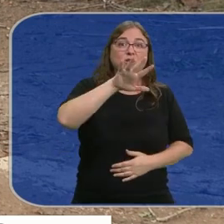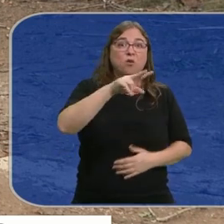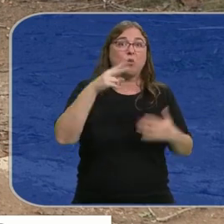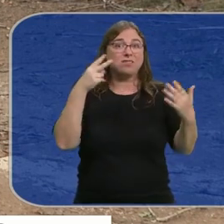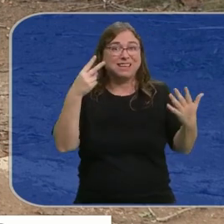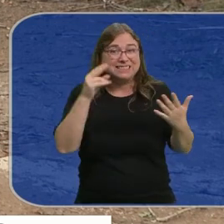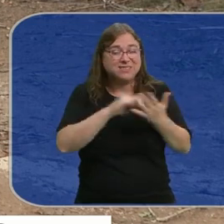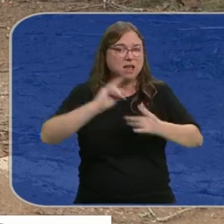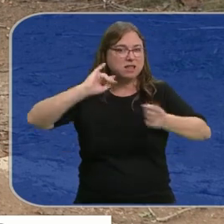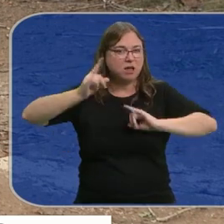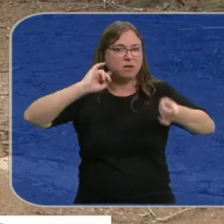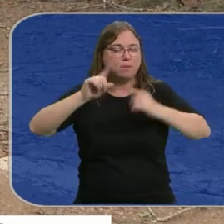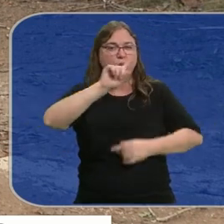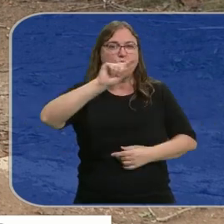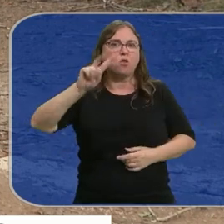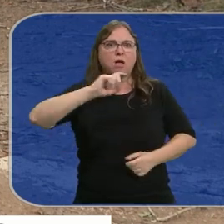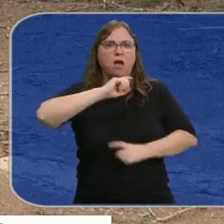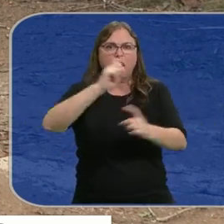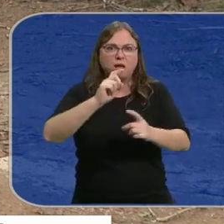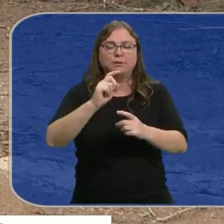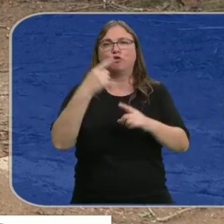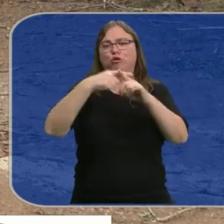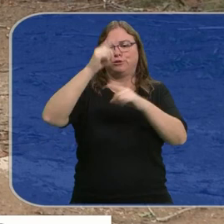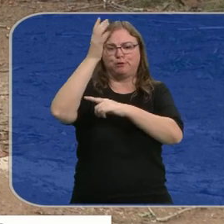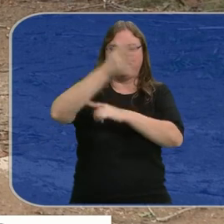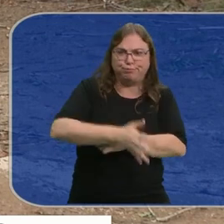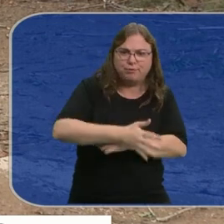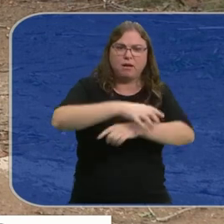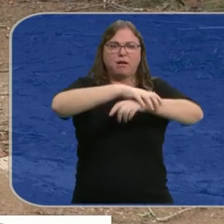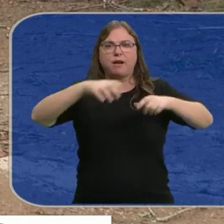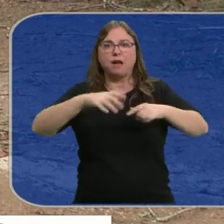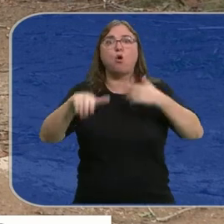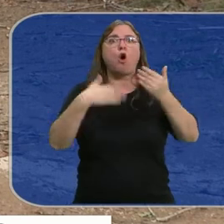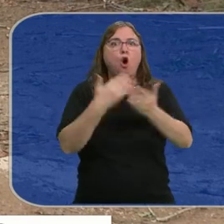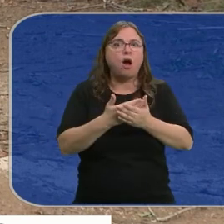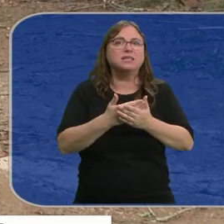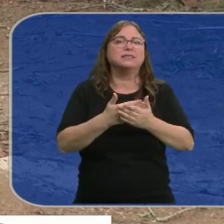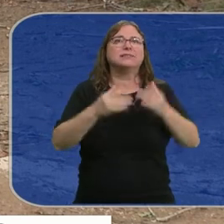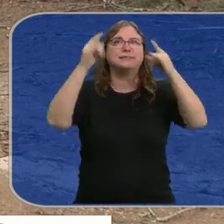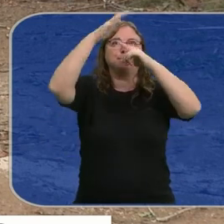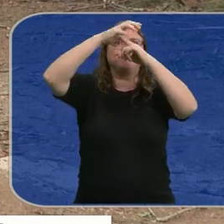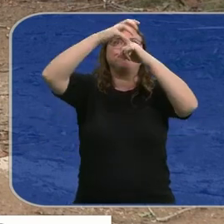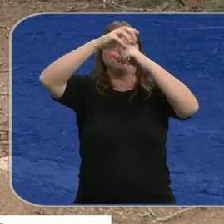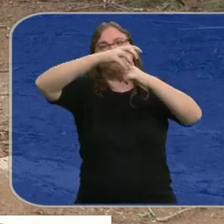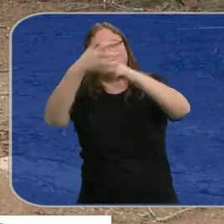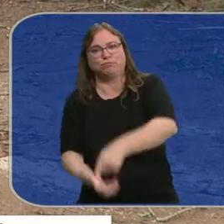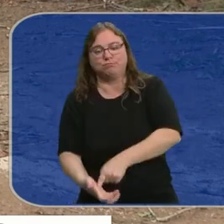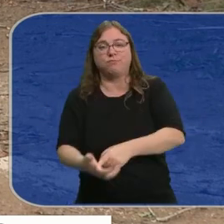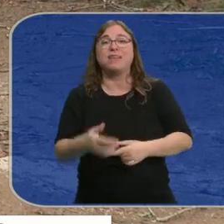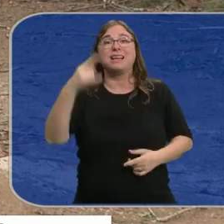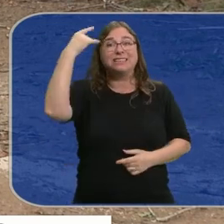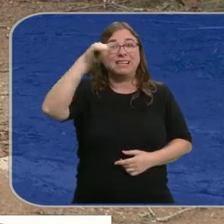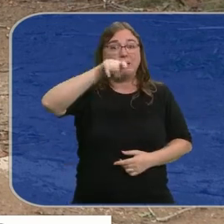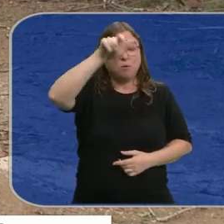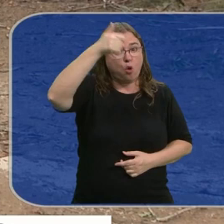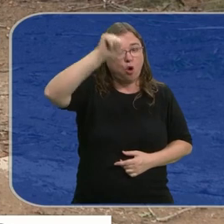llamadas recibía el 112 avisando de caídas de objetos en la vía, ramas e incluso el desprendimiento de antenas parabólicas. En Salamanca